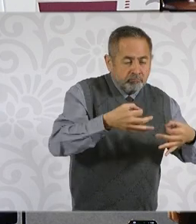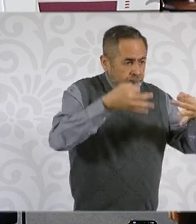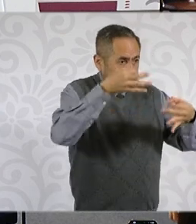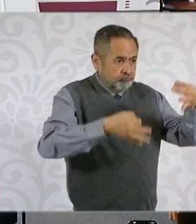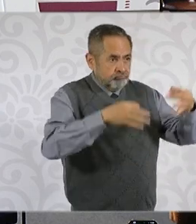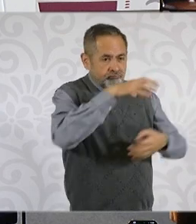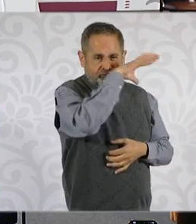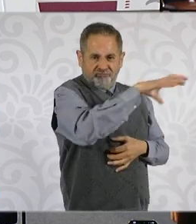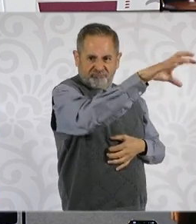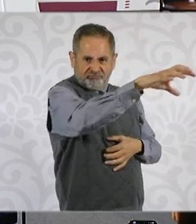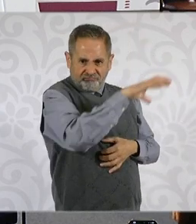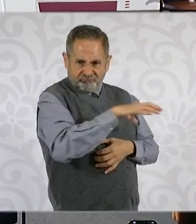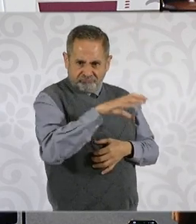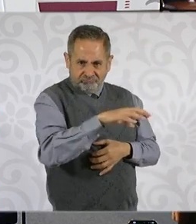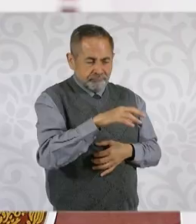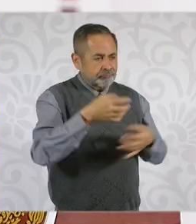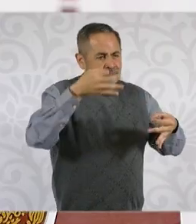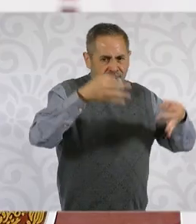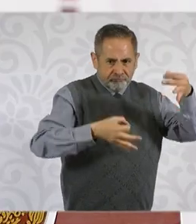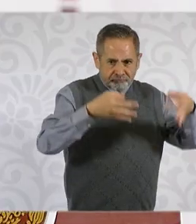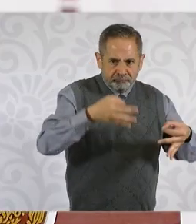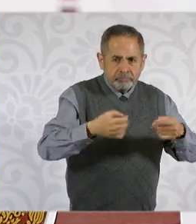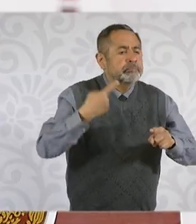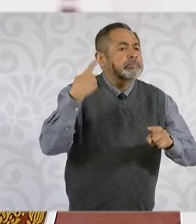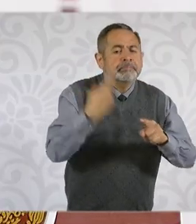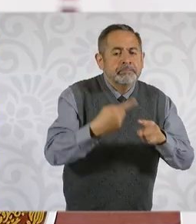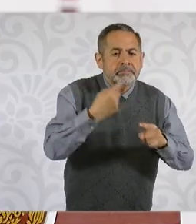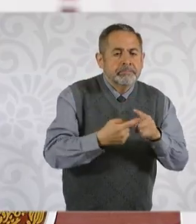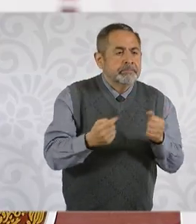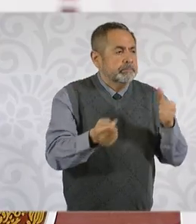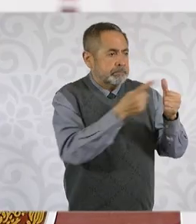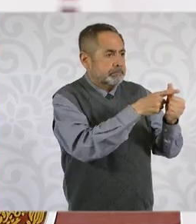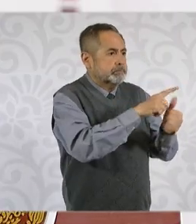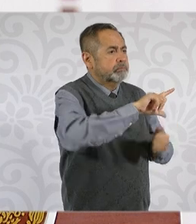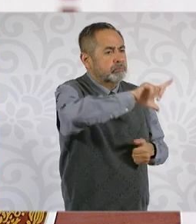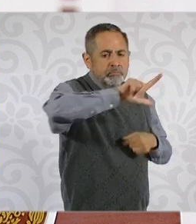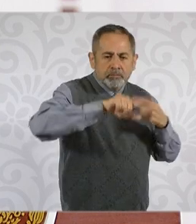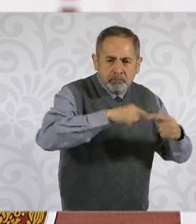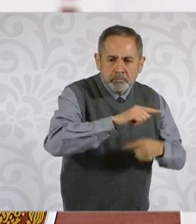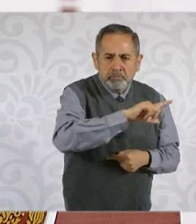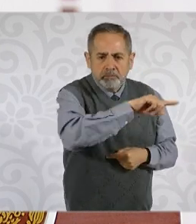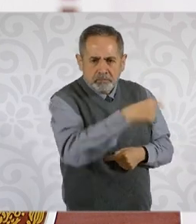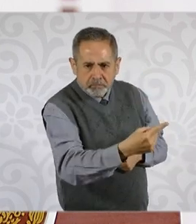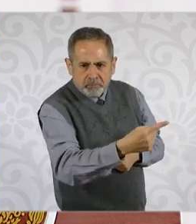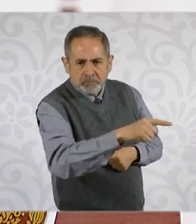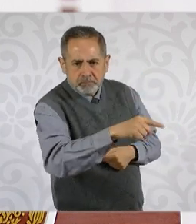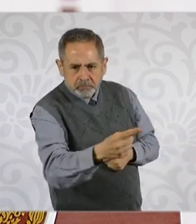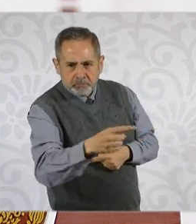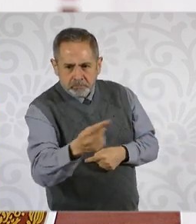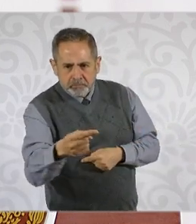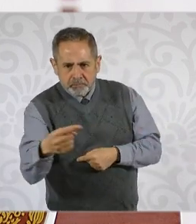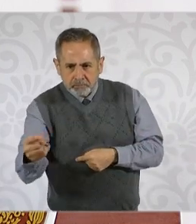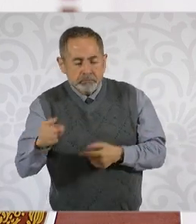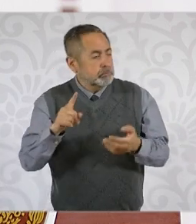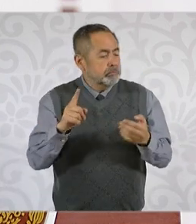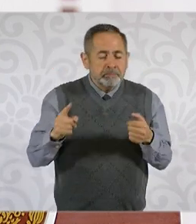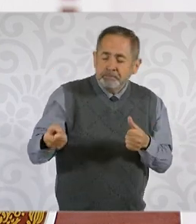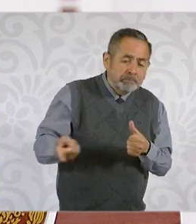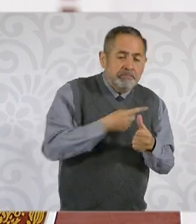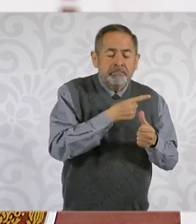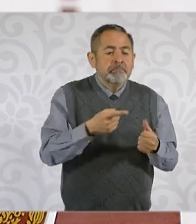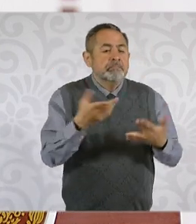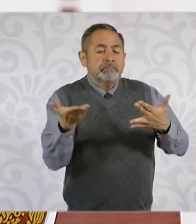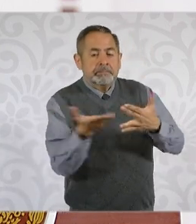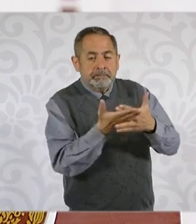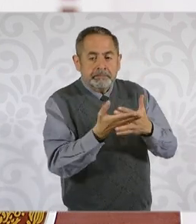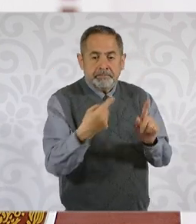la elección será escalonada, renovándose la mitad de los cargos correspondientes